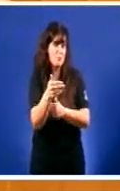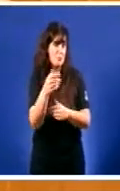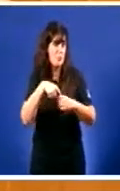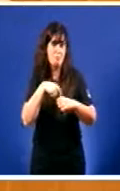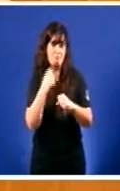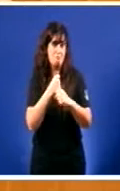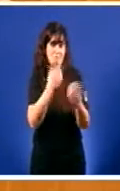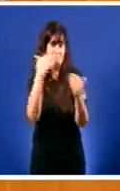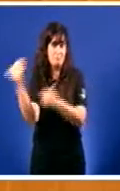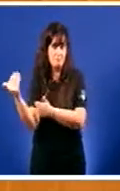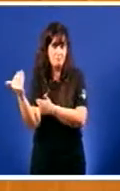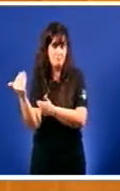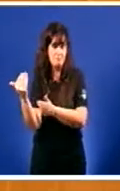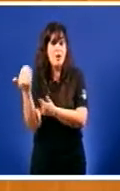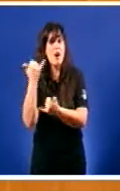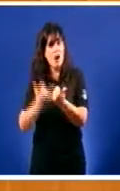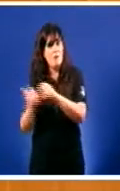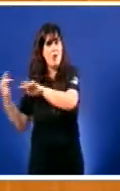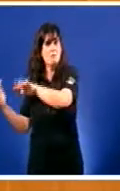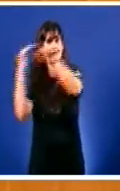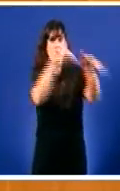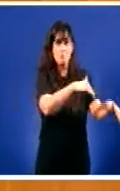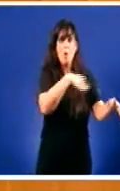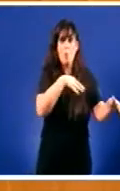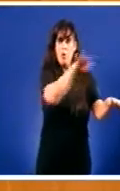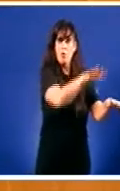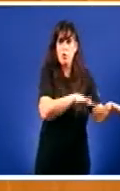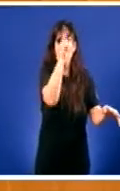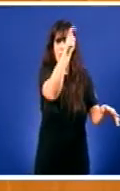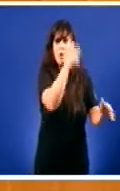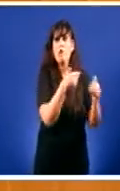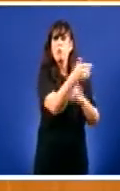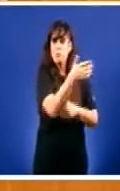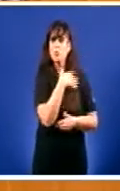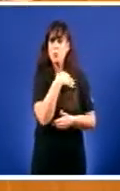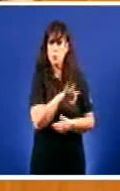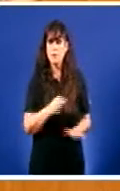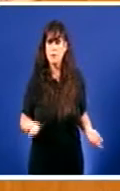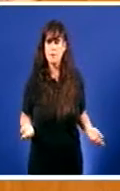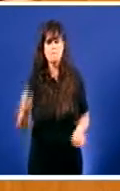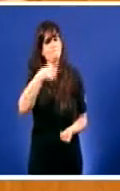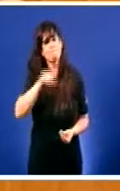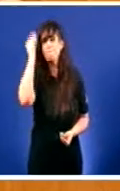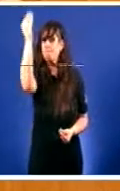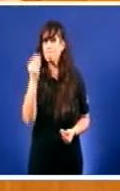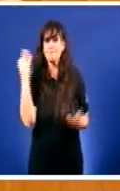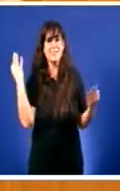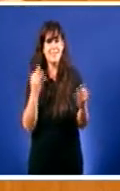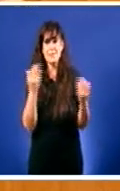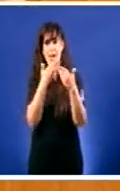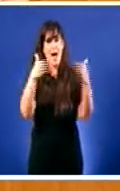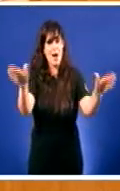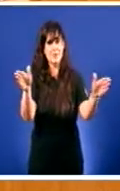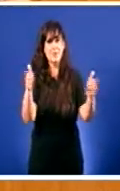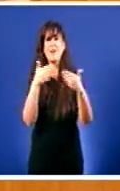cidades E que poderían ter unha forma de vida non rural Nos cremos que hai que abrir Polo tanto Un